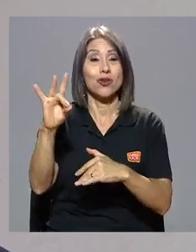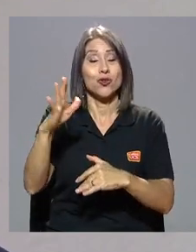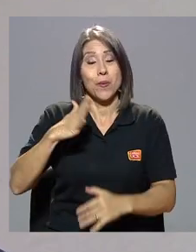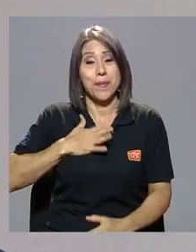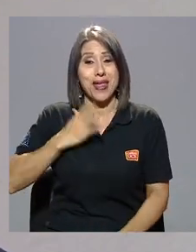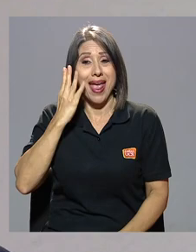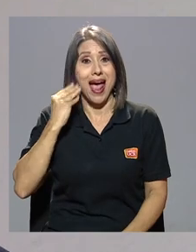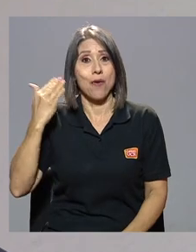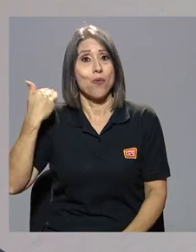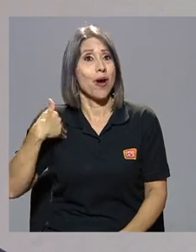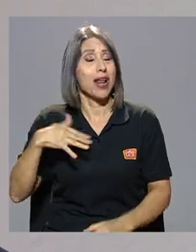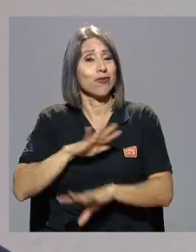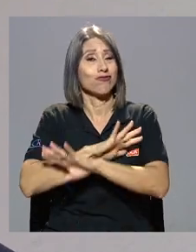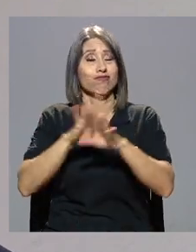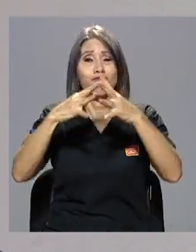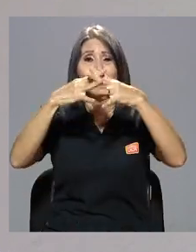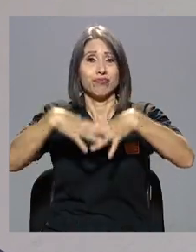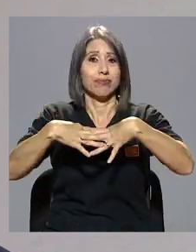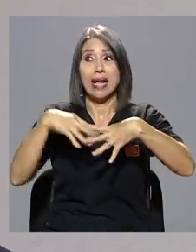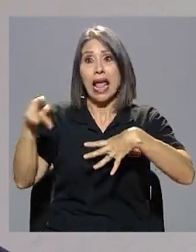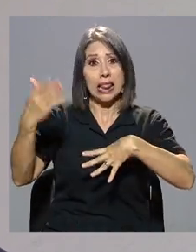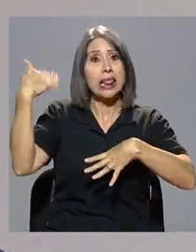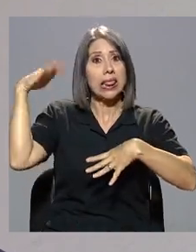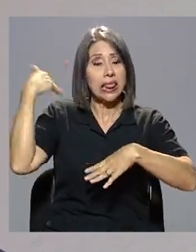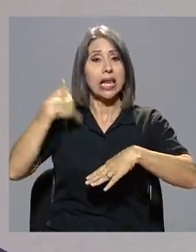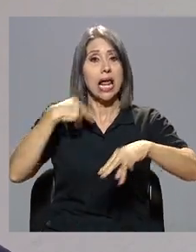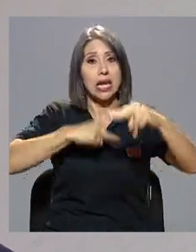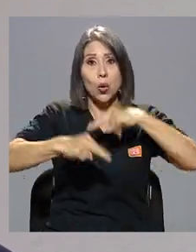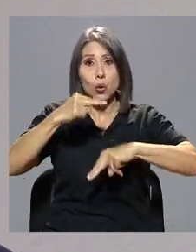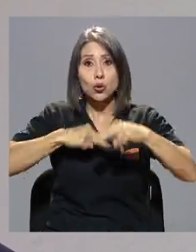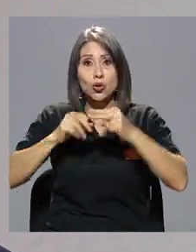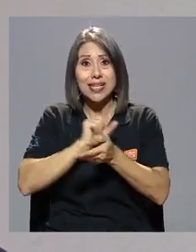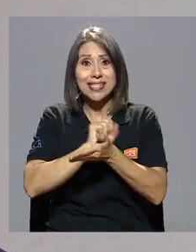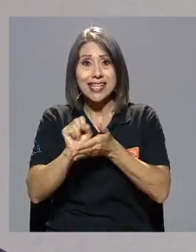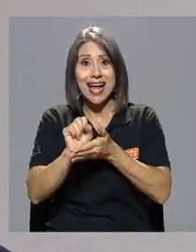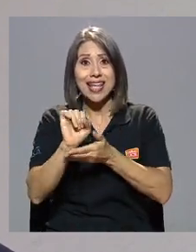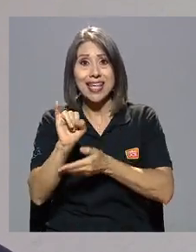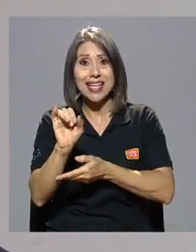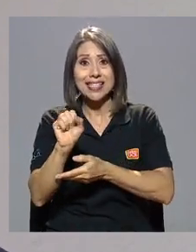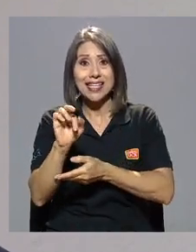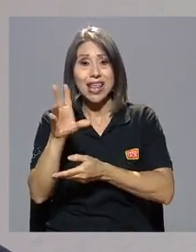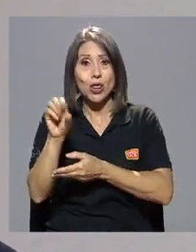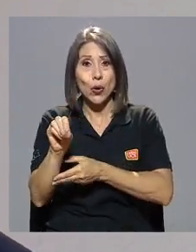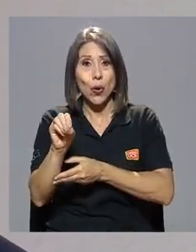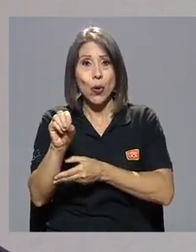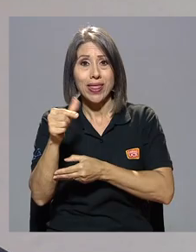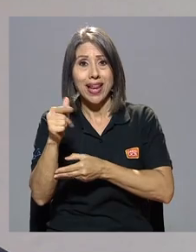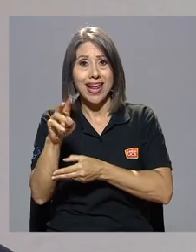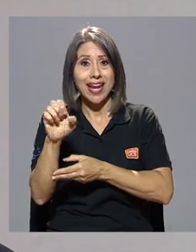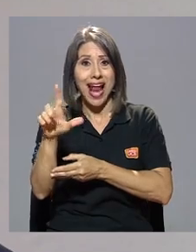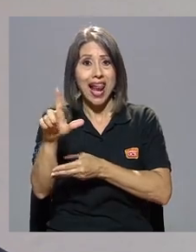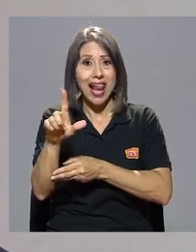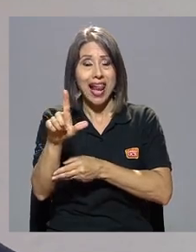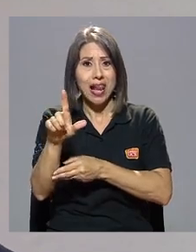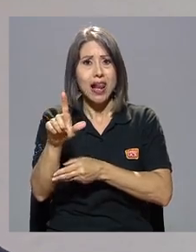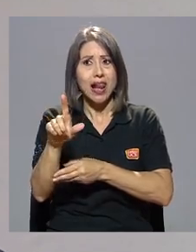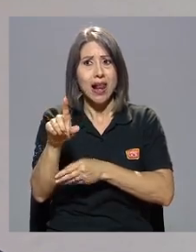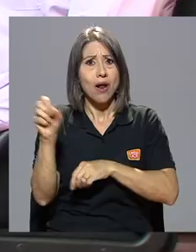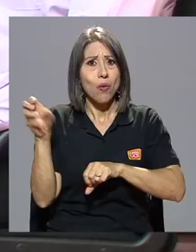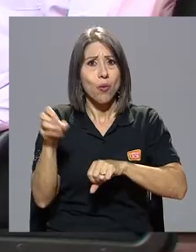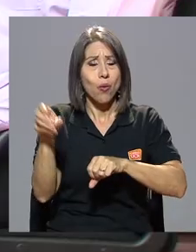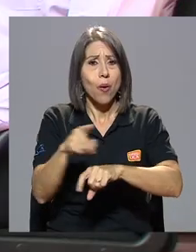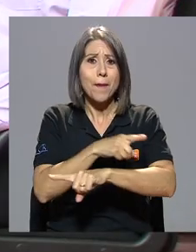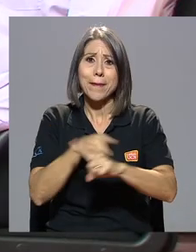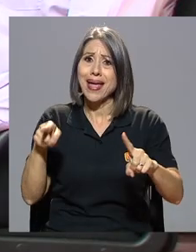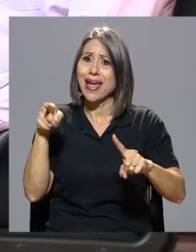arruinado. Mi abuelo tenía negocios en San Gisiro General, un almacén y se arruinó con la guerra. Él era comunista,